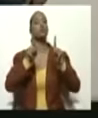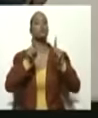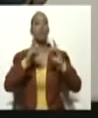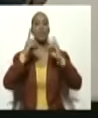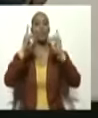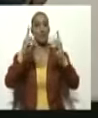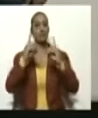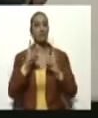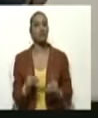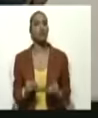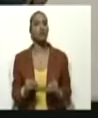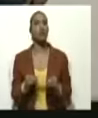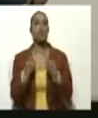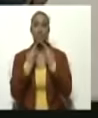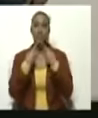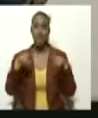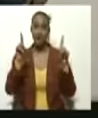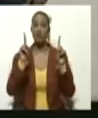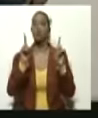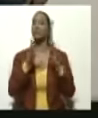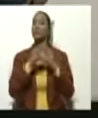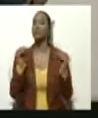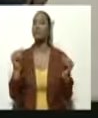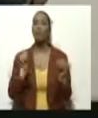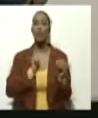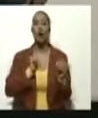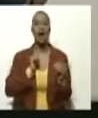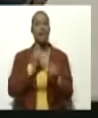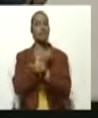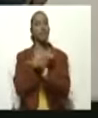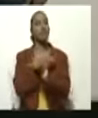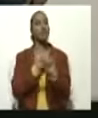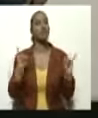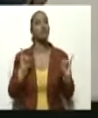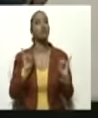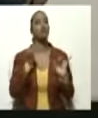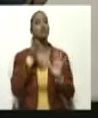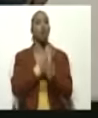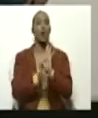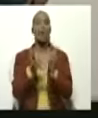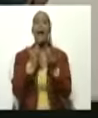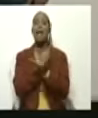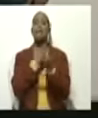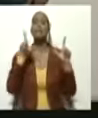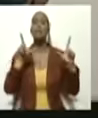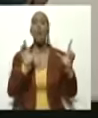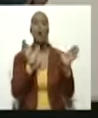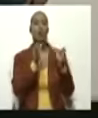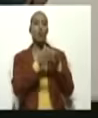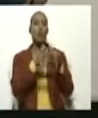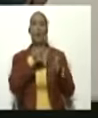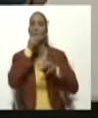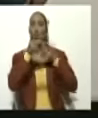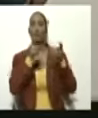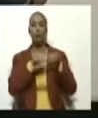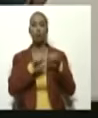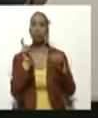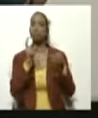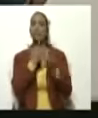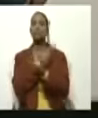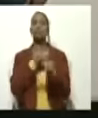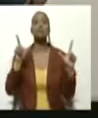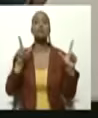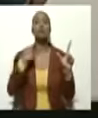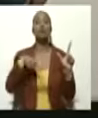declararnos independientes de cualquier torta política y de manera libre y responsable. Apoyamos